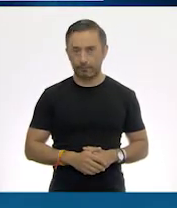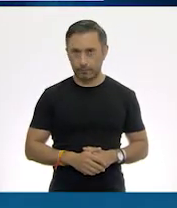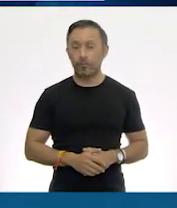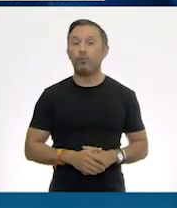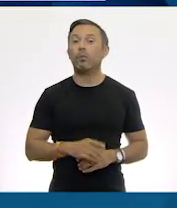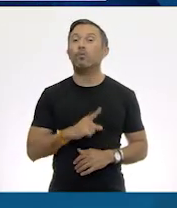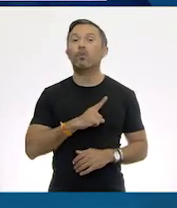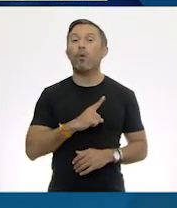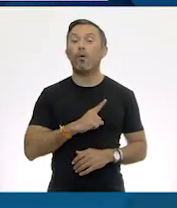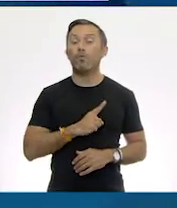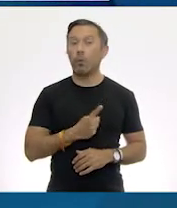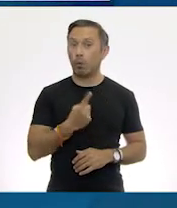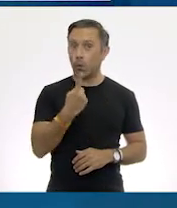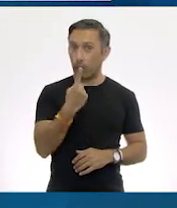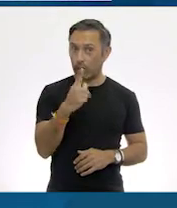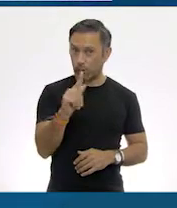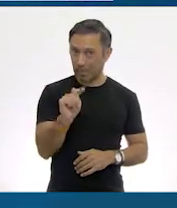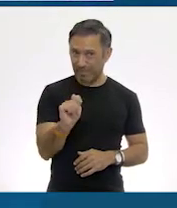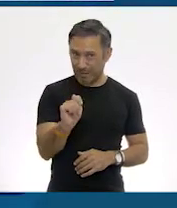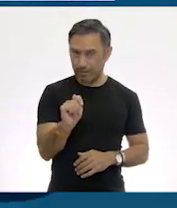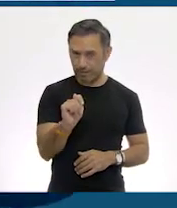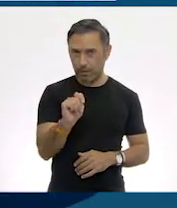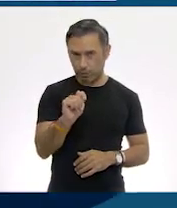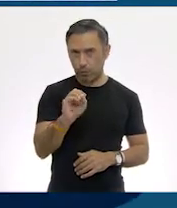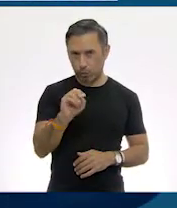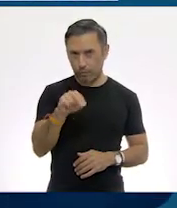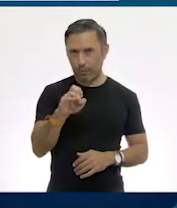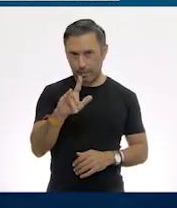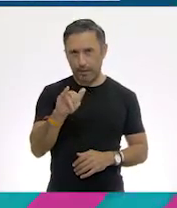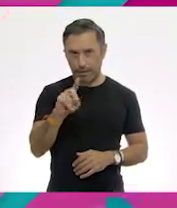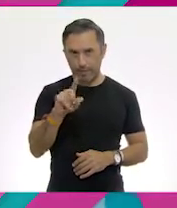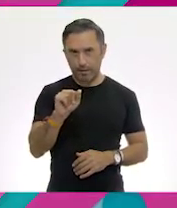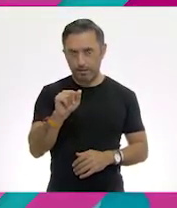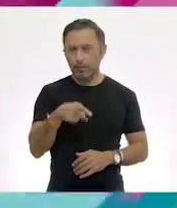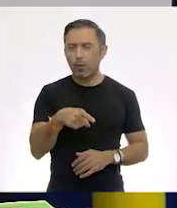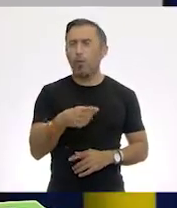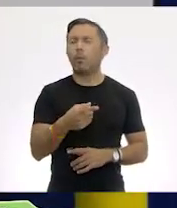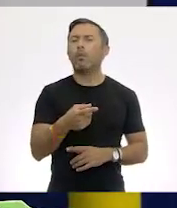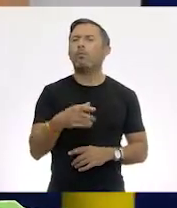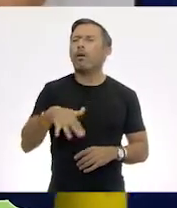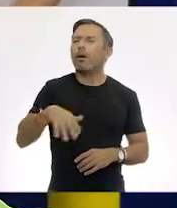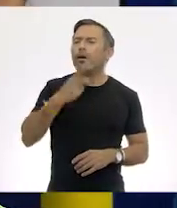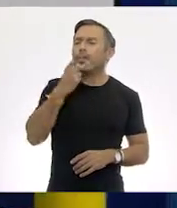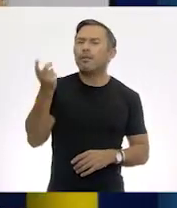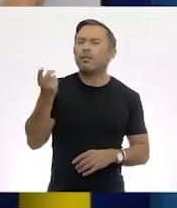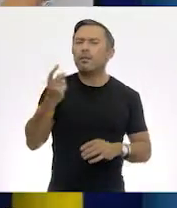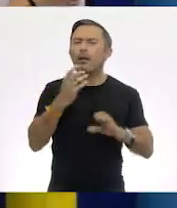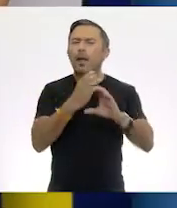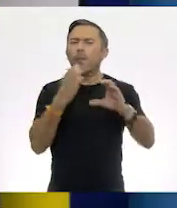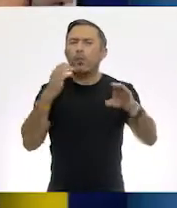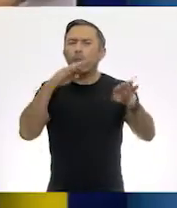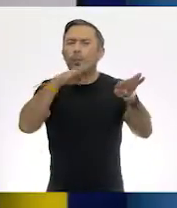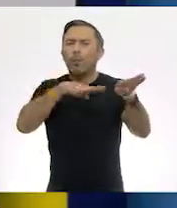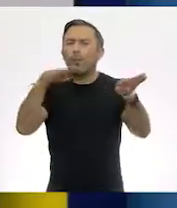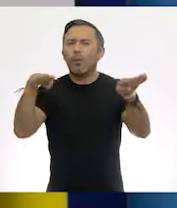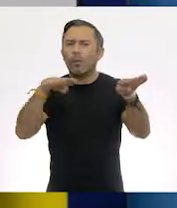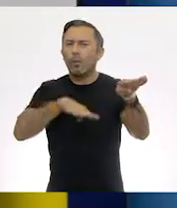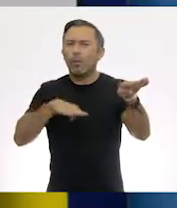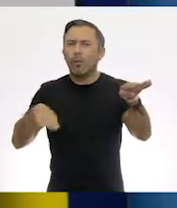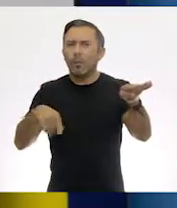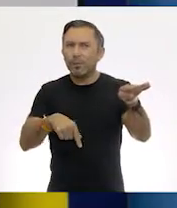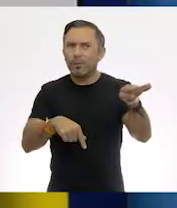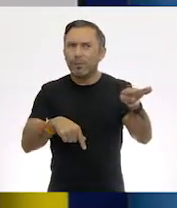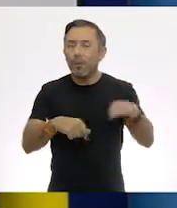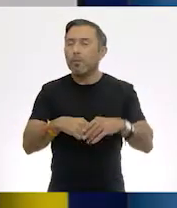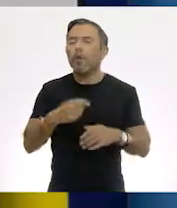solamente una tonelada. ¿Y cuántas toneladas dijimos que hay, Ton? En una tonelada,